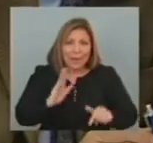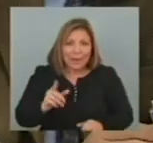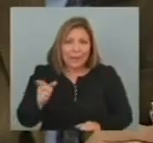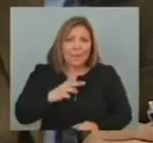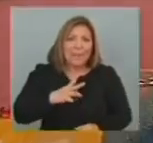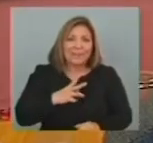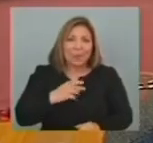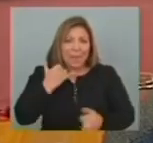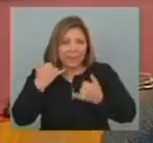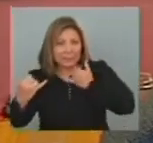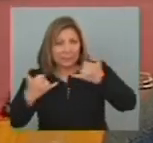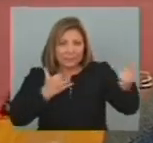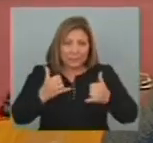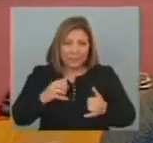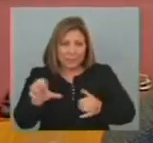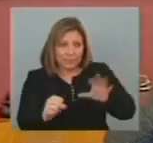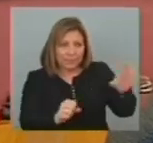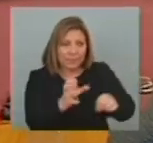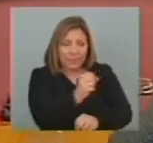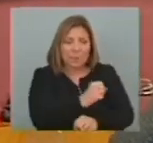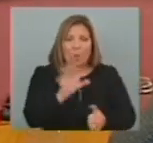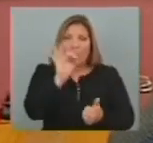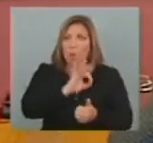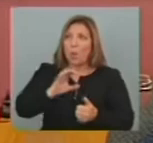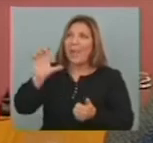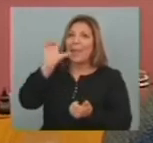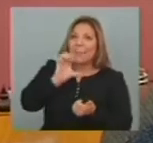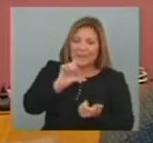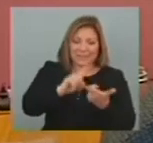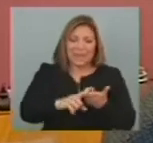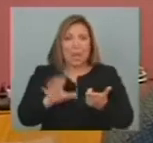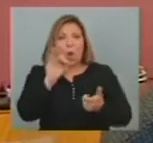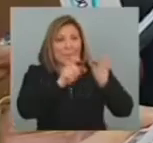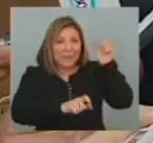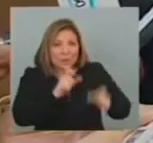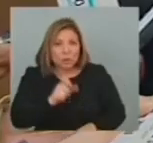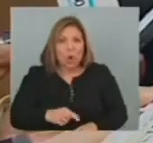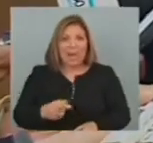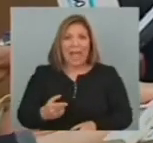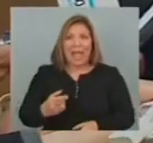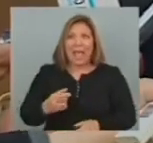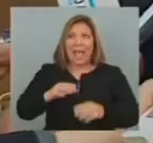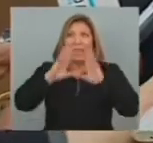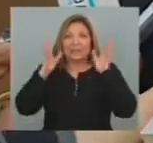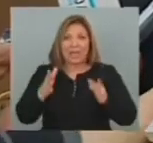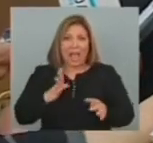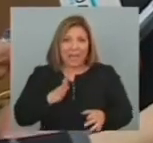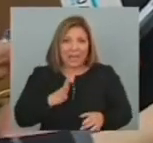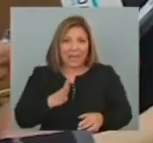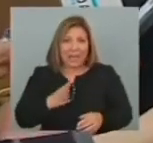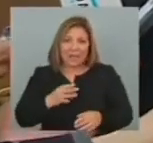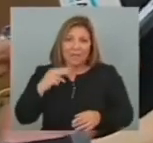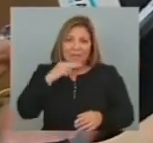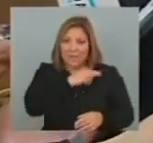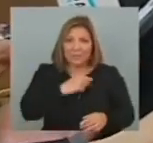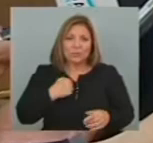particulares Ya sea Instituciones Empresas Personas Individuos Que interceptan Ilegal Y